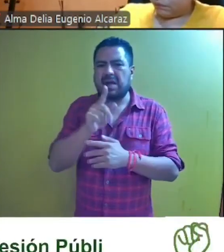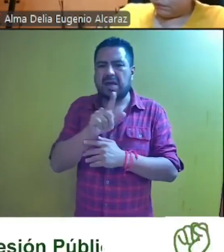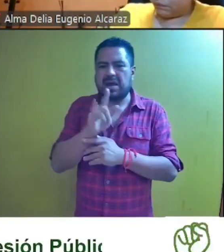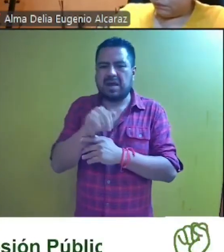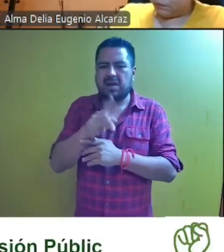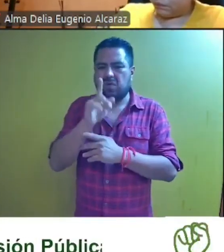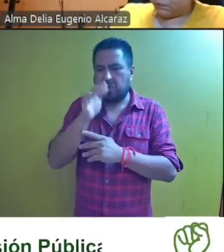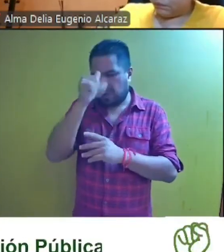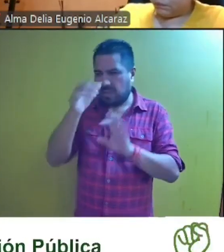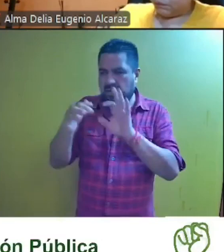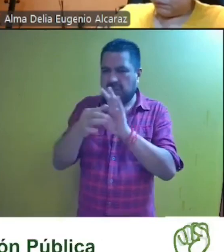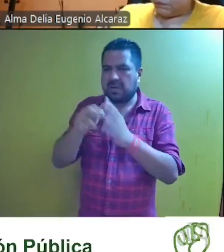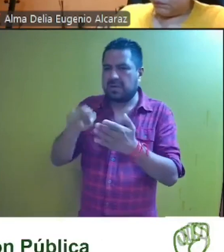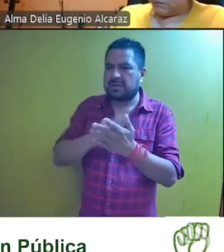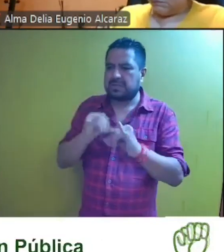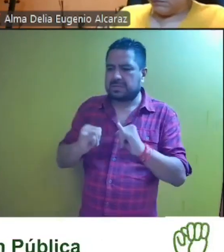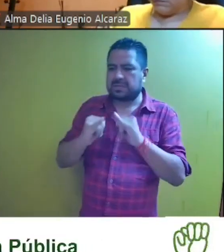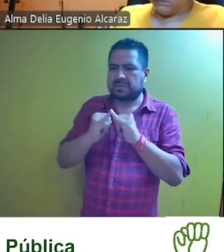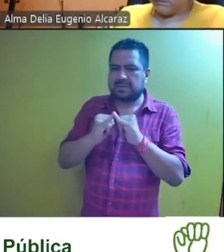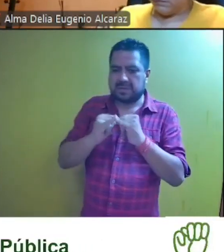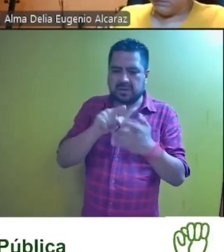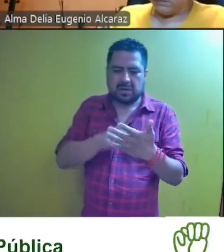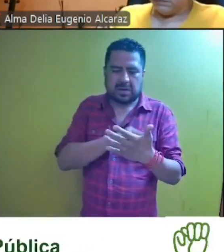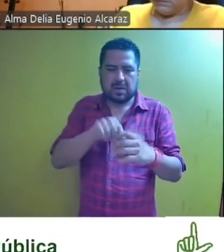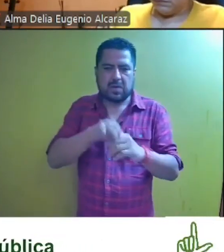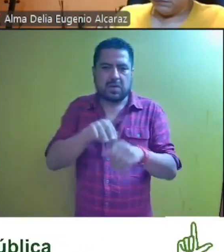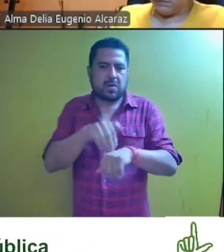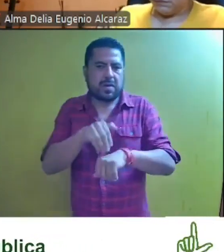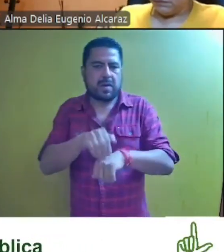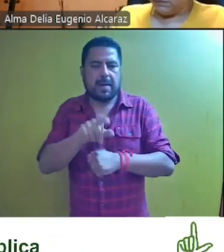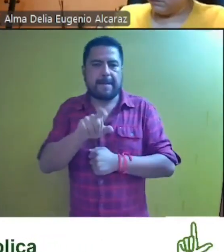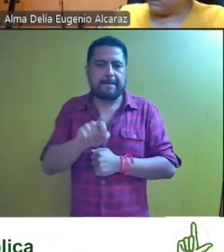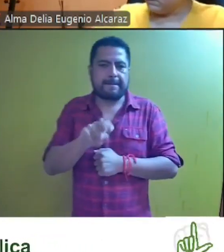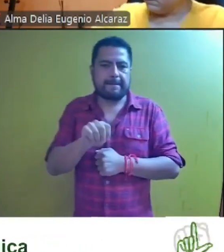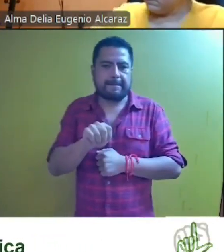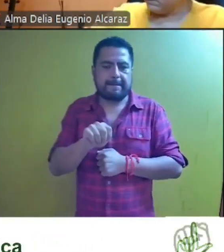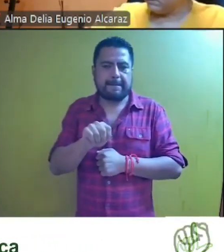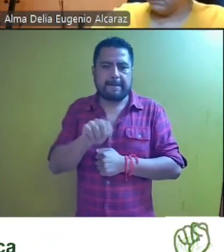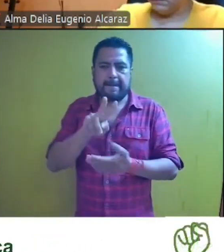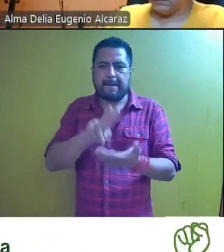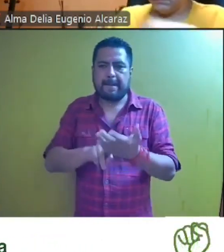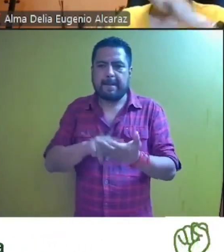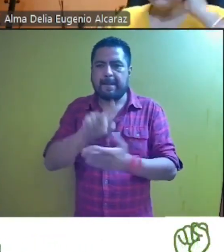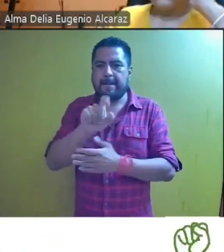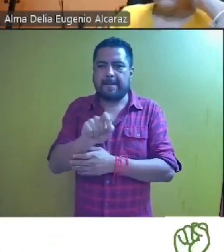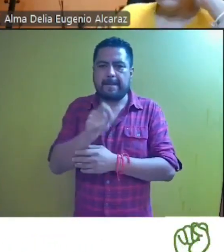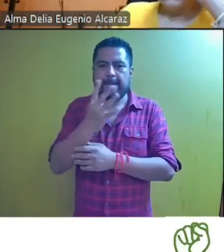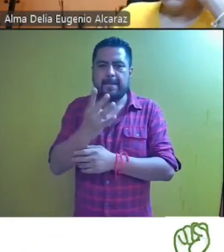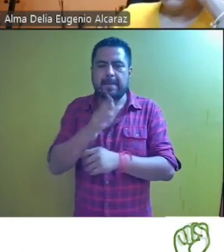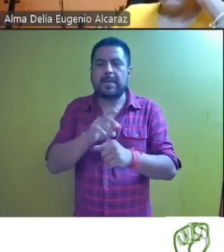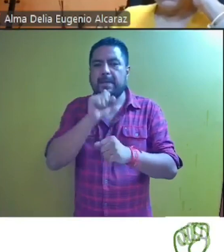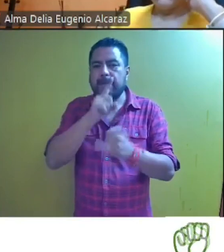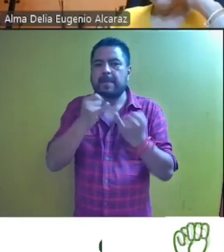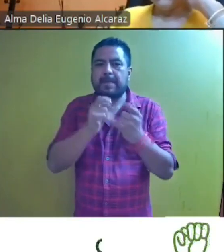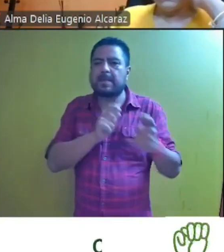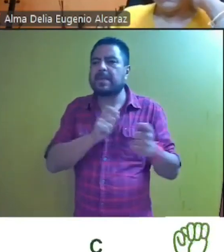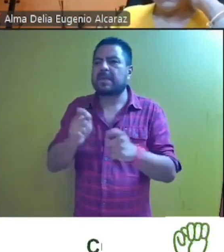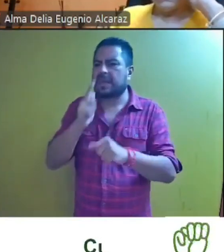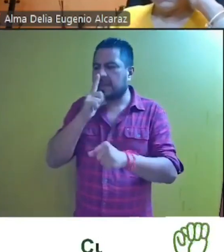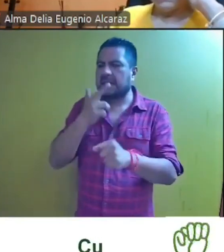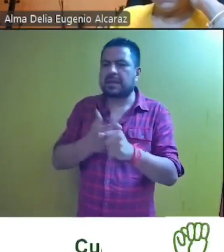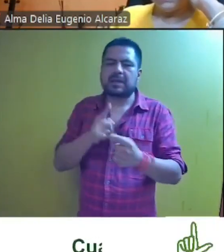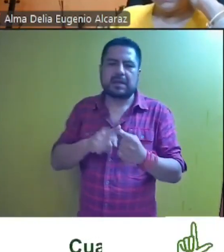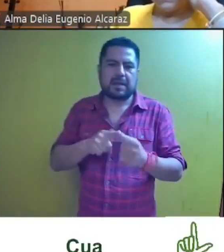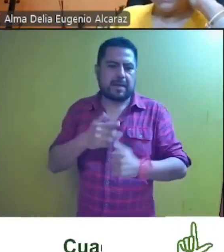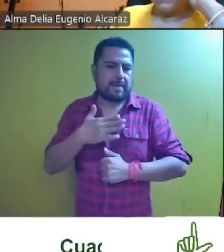convenio instituto electoral número veintinueve del dos mil veinticuatro que también está turnado la ponencia